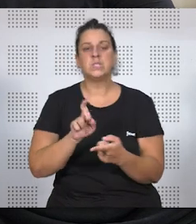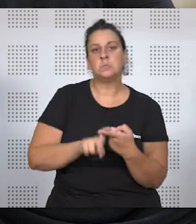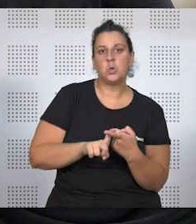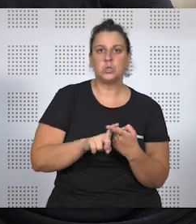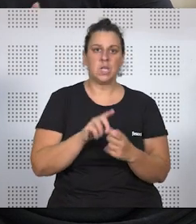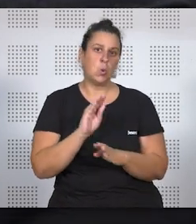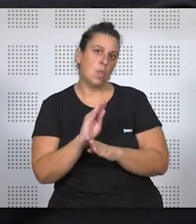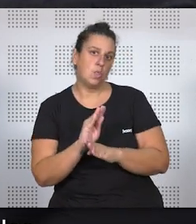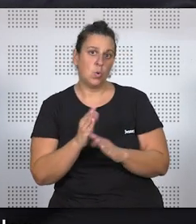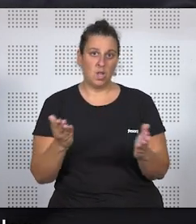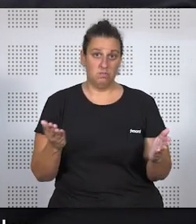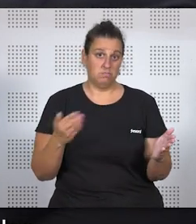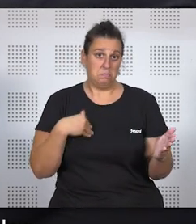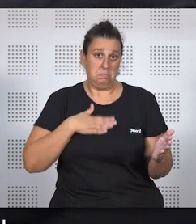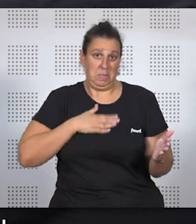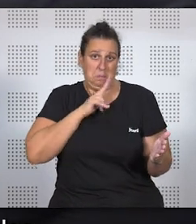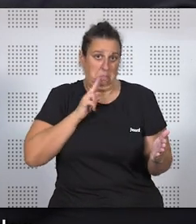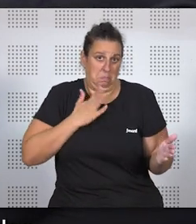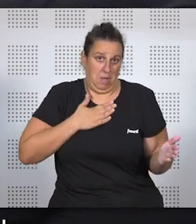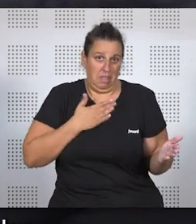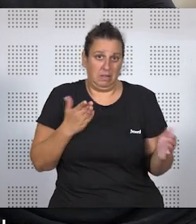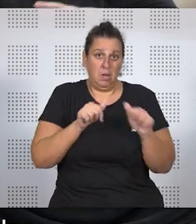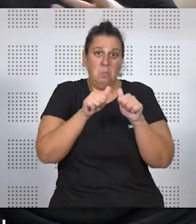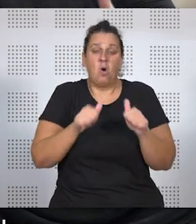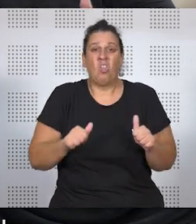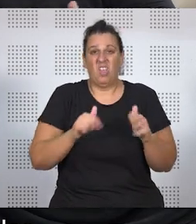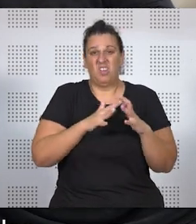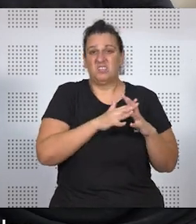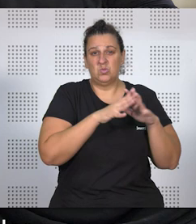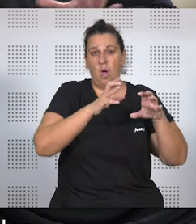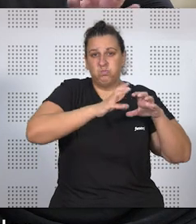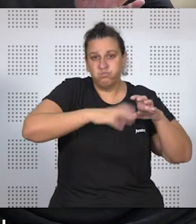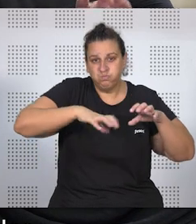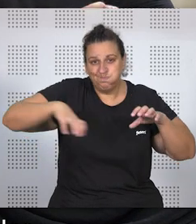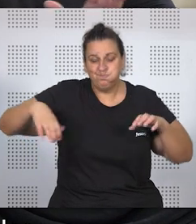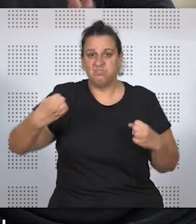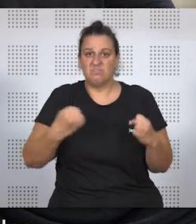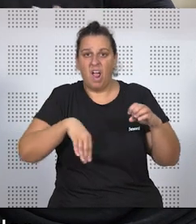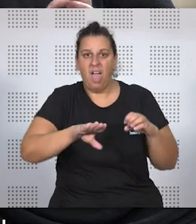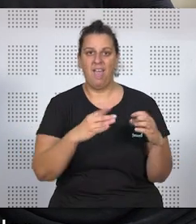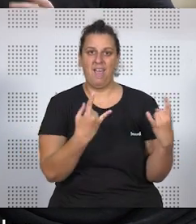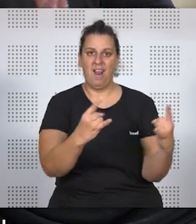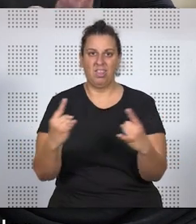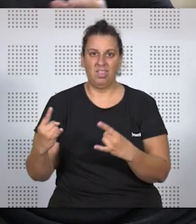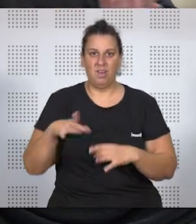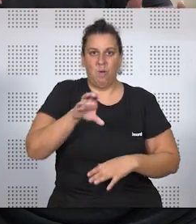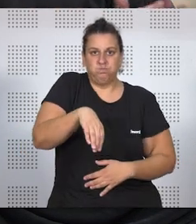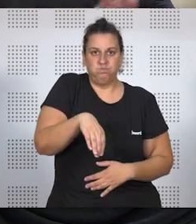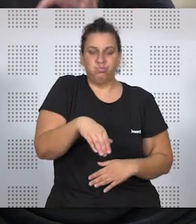esposa, mi madre básicamente, y ese modelo de vivienda, sobre todo en Estados Unidos, de vivienda unifamiliar con su garaje y su jardincito,